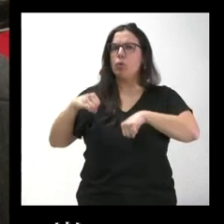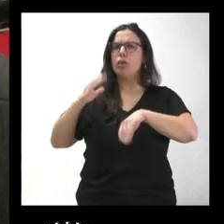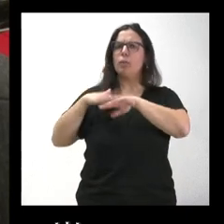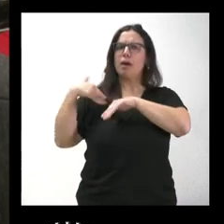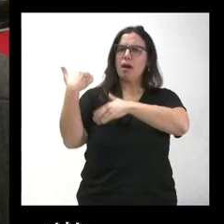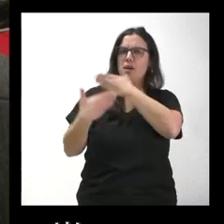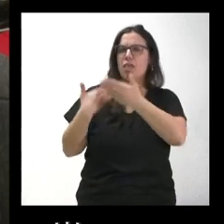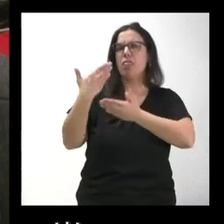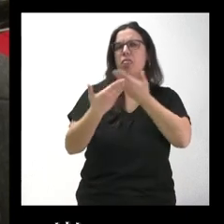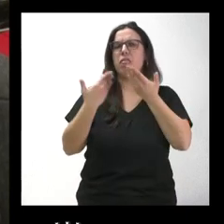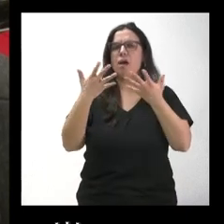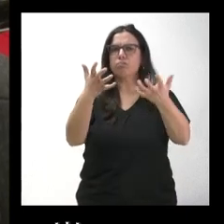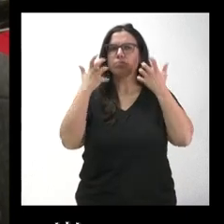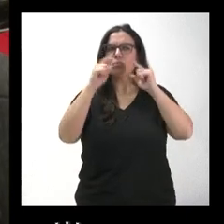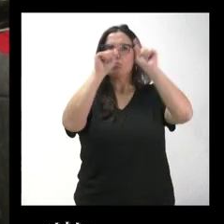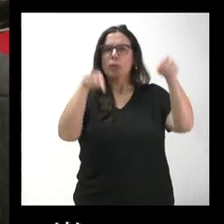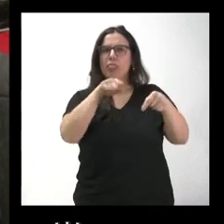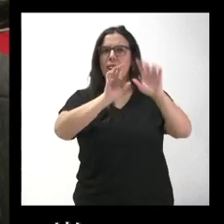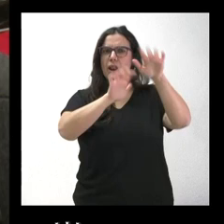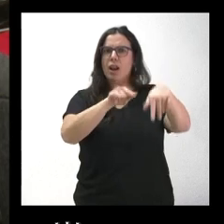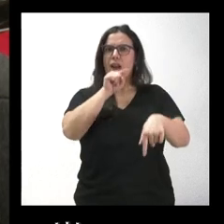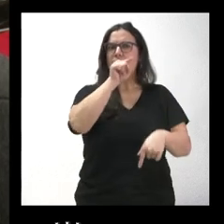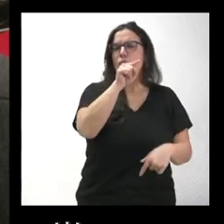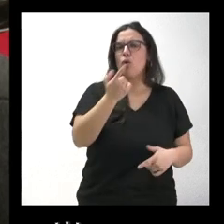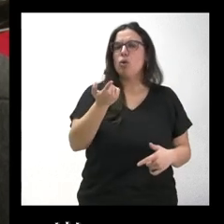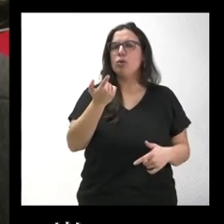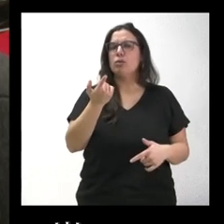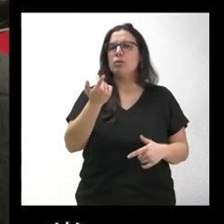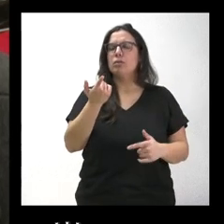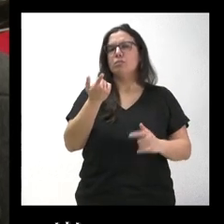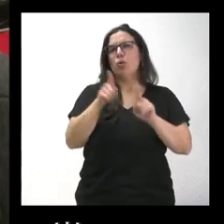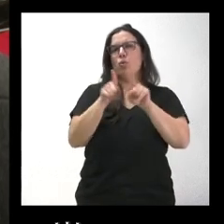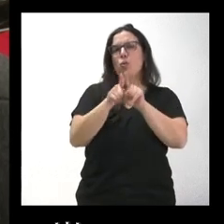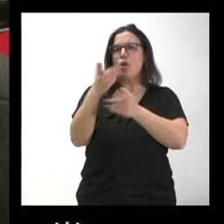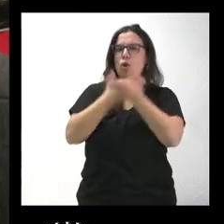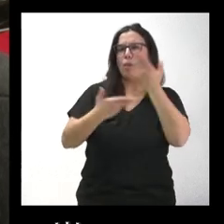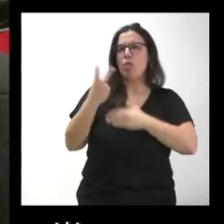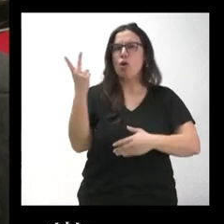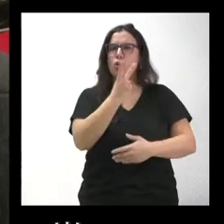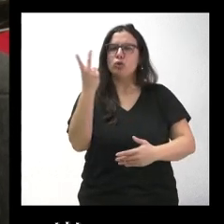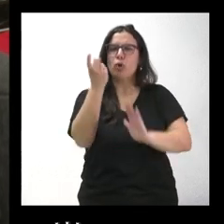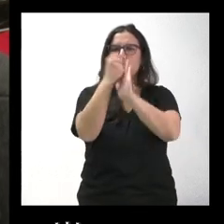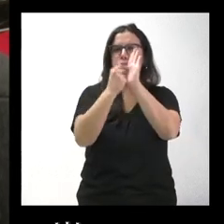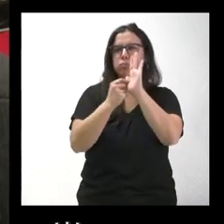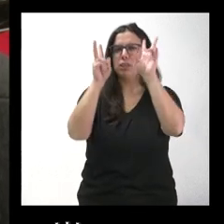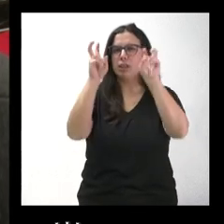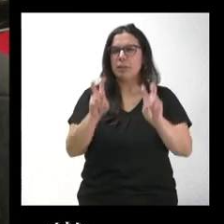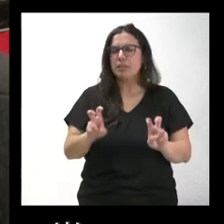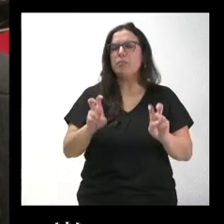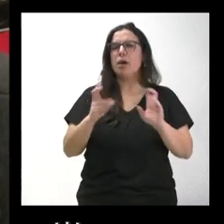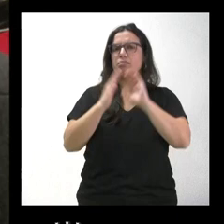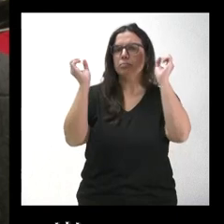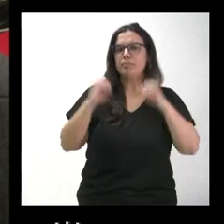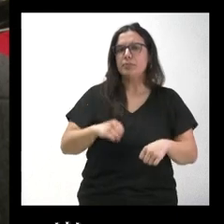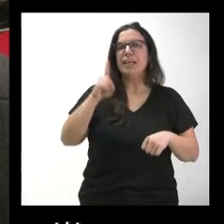en el beneficio de esta provincia y que se establecía una agenda de colaboración entre ambas formaciones que también se hacía extensible a